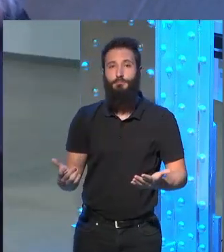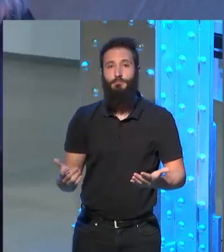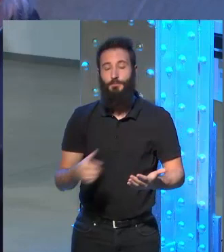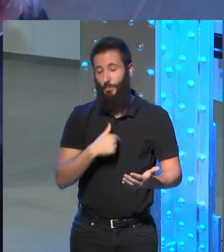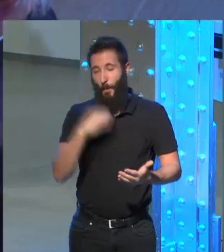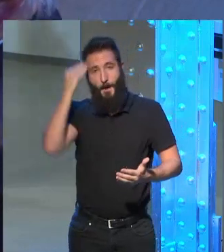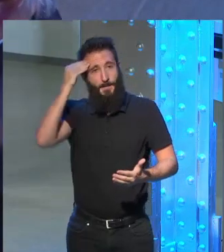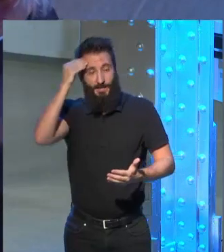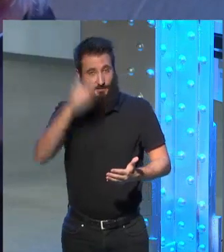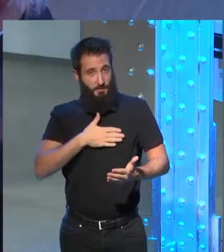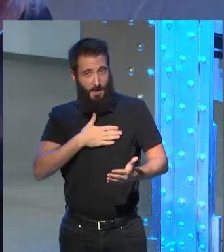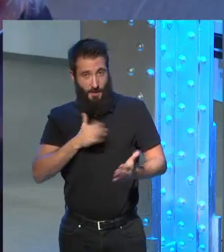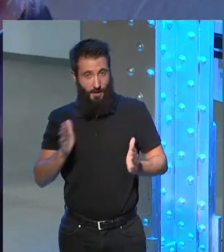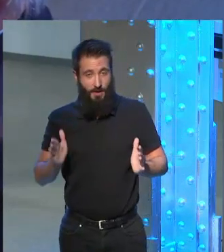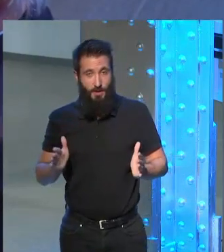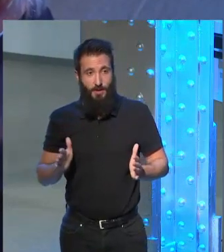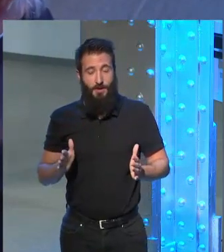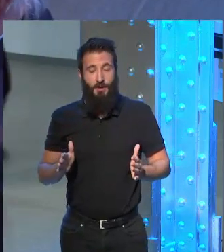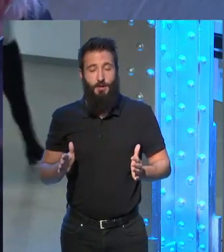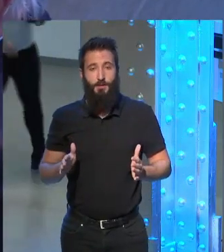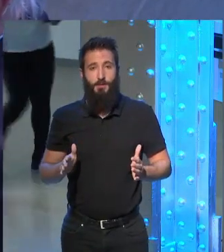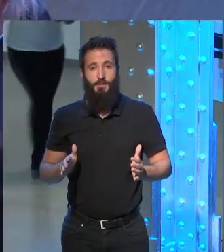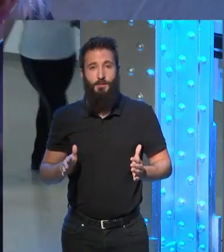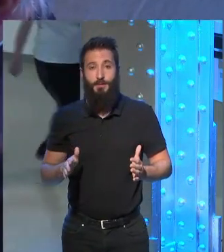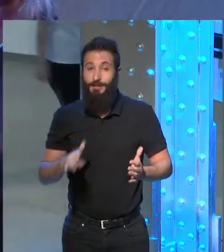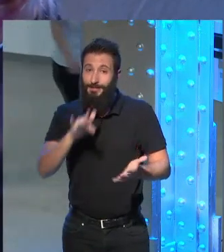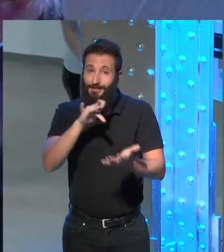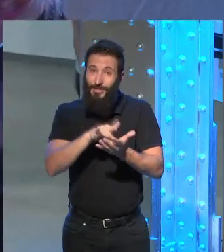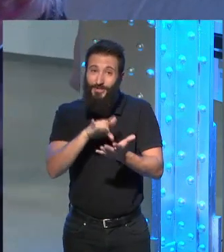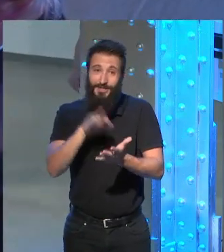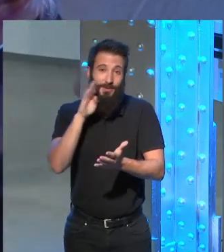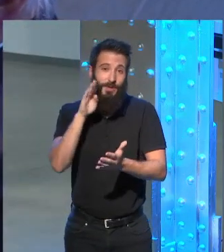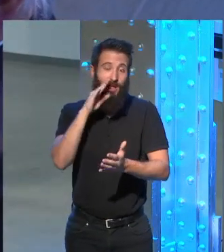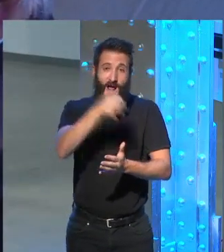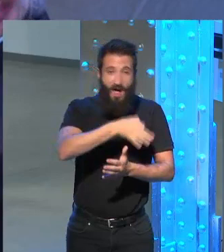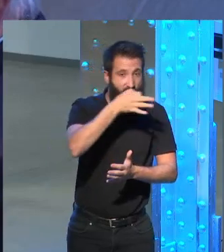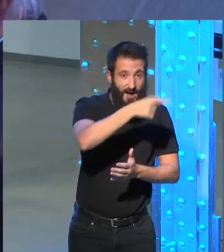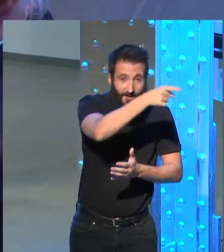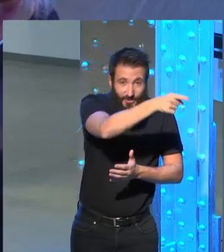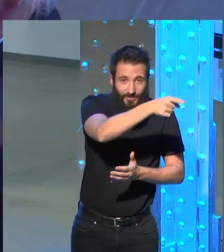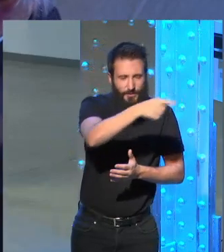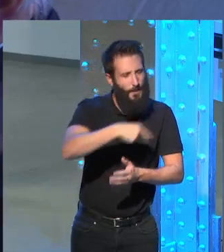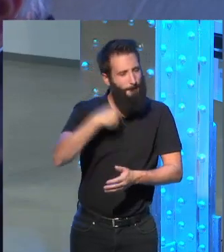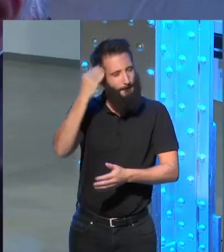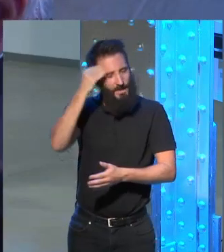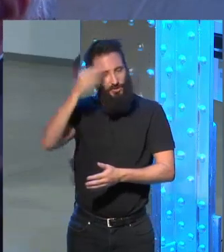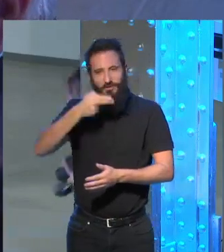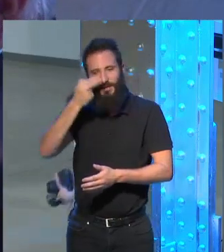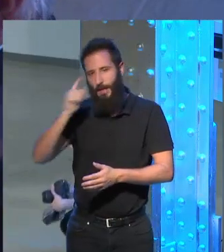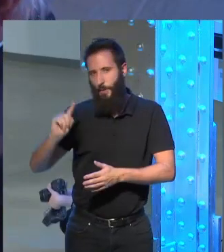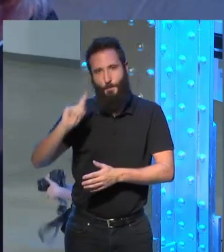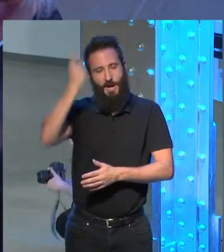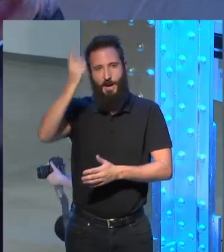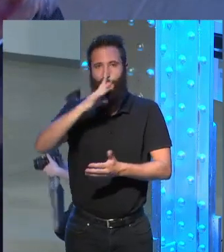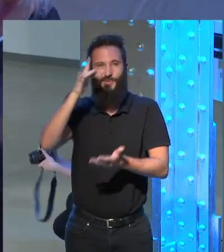para mí esos testimonios eran los los más interesantes los más